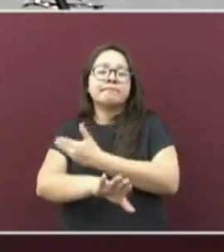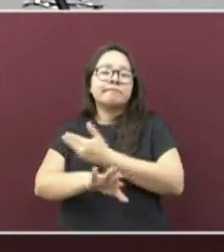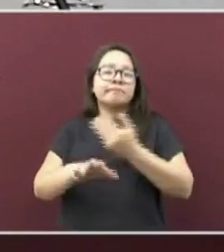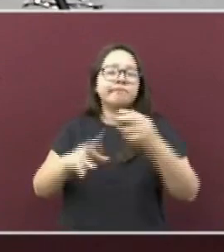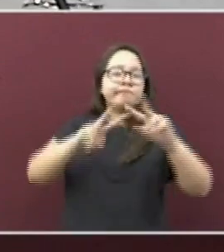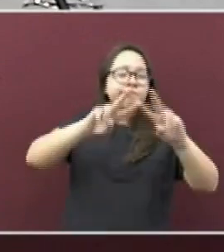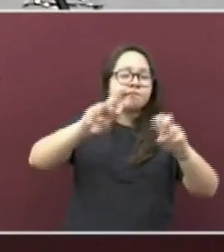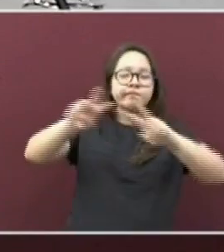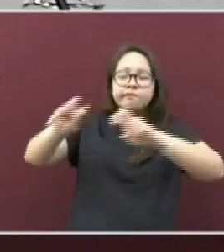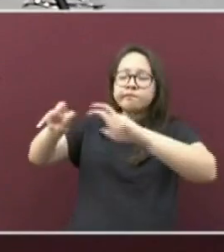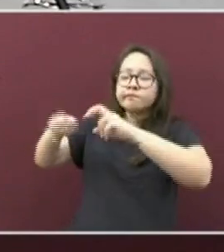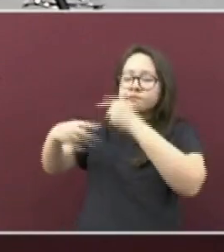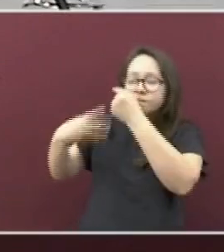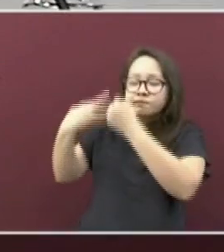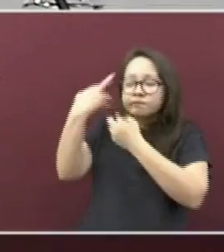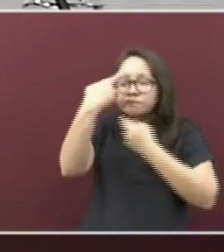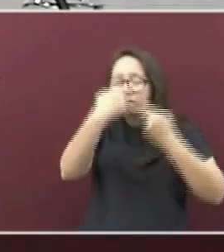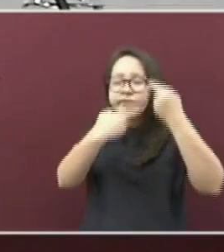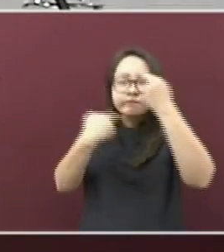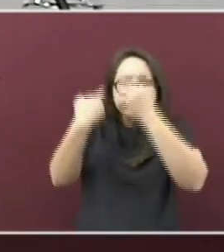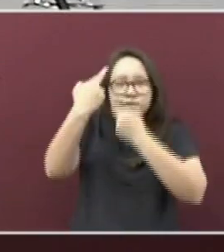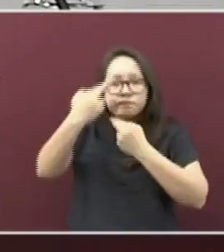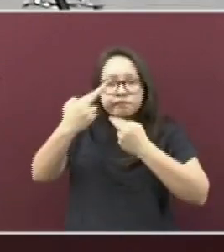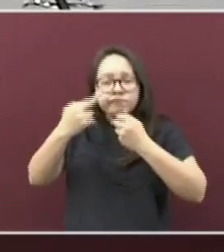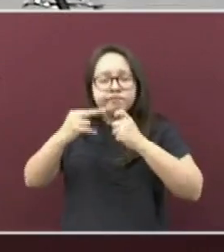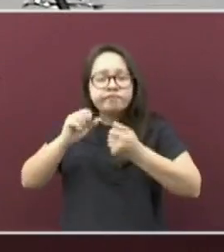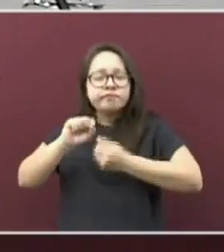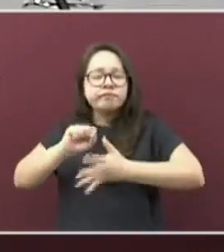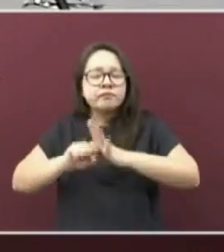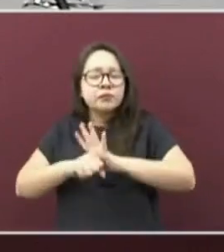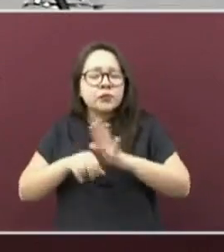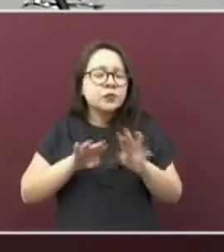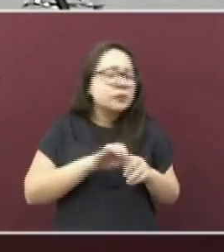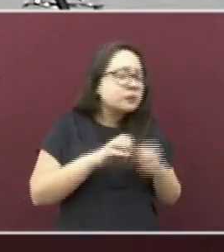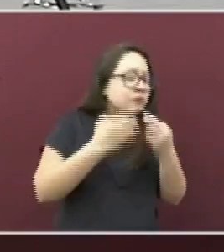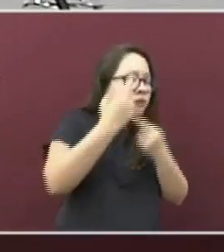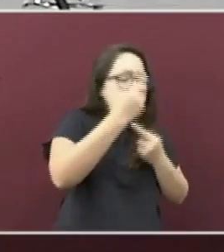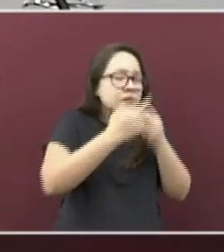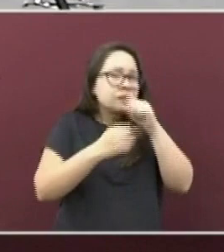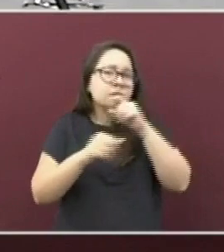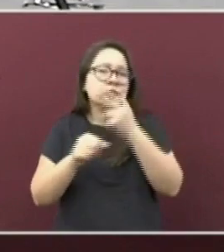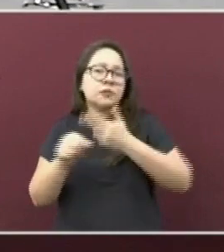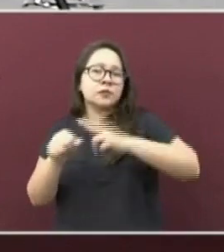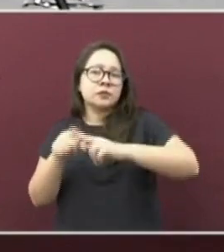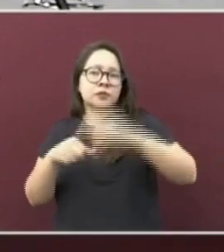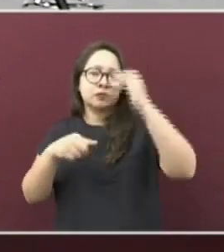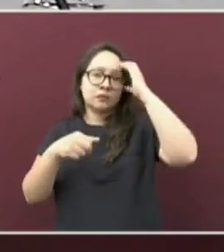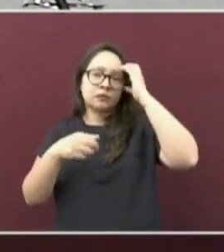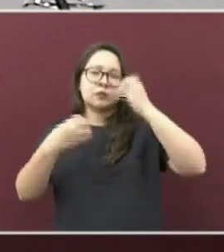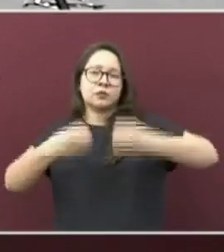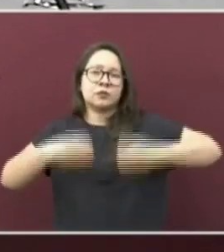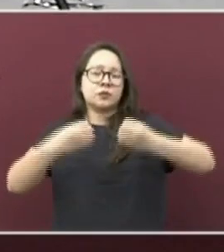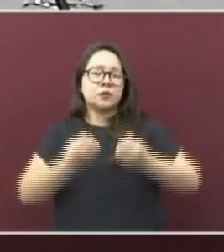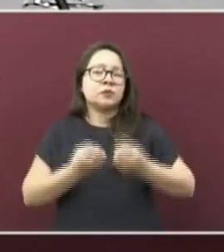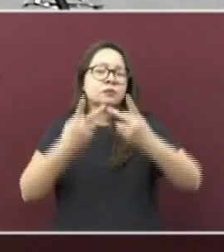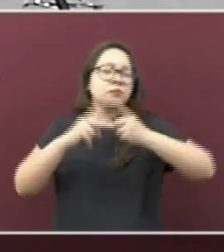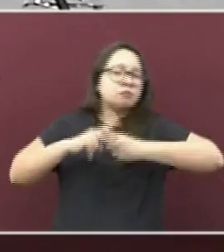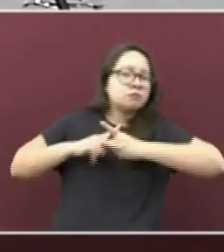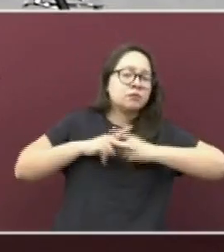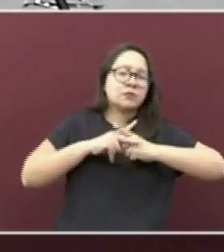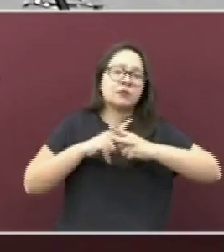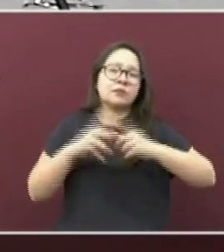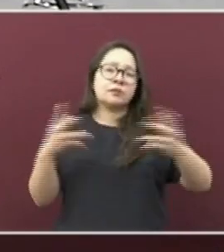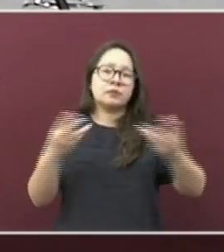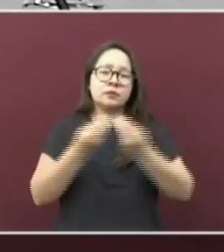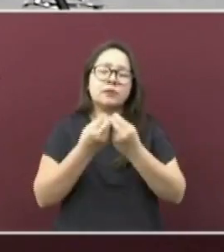indicadores del comportamiento epidemiológico y ocupación hospitalaria, por lo que los invitamos